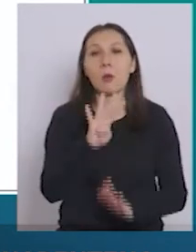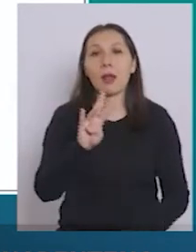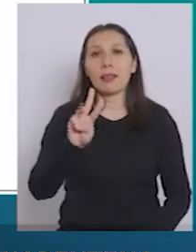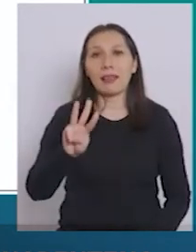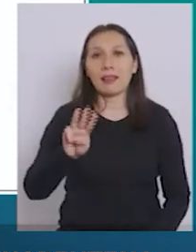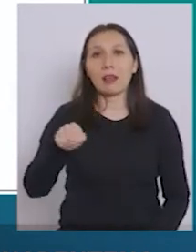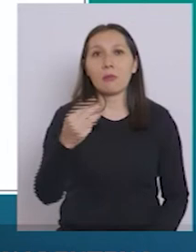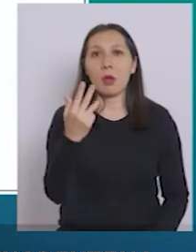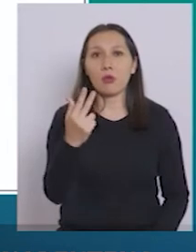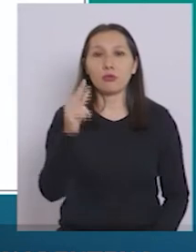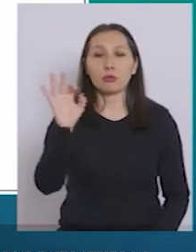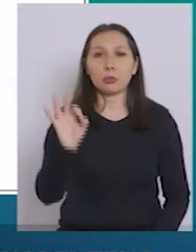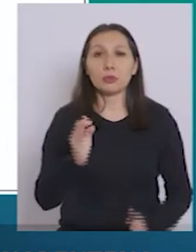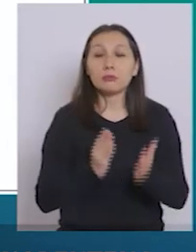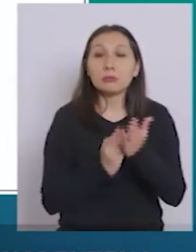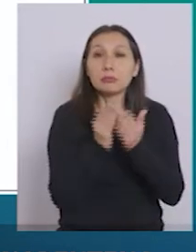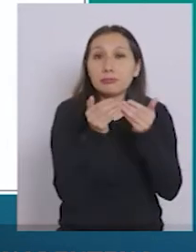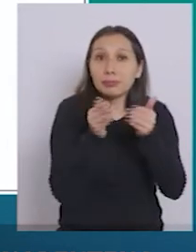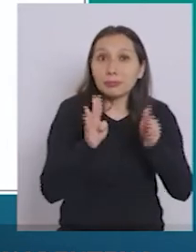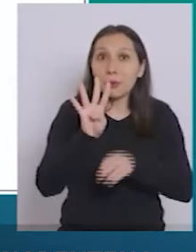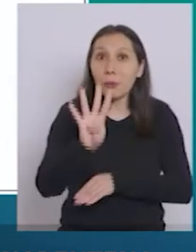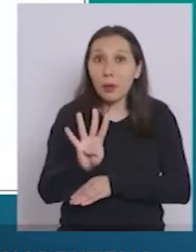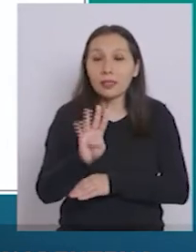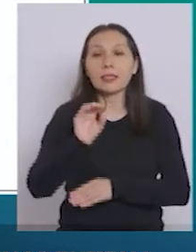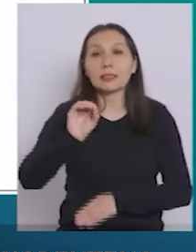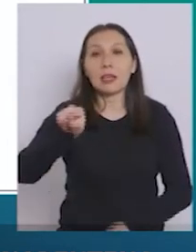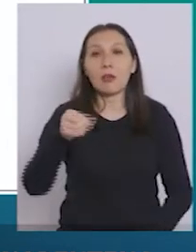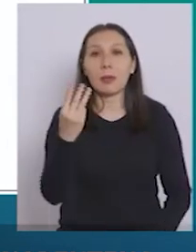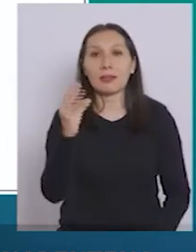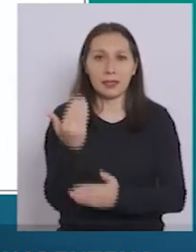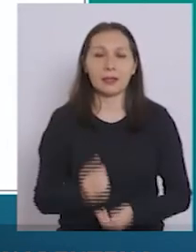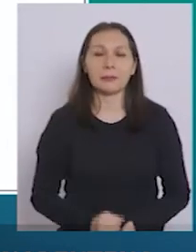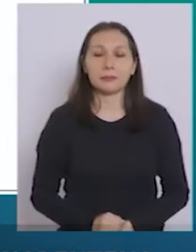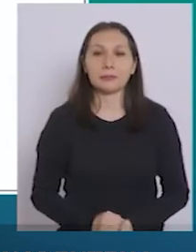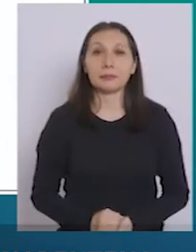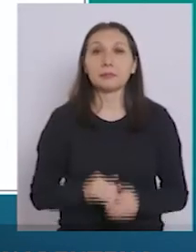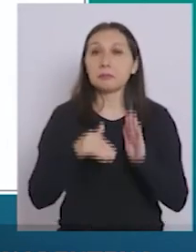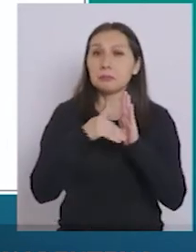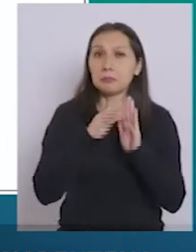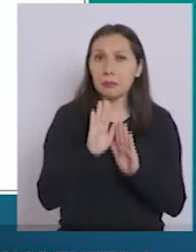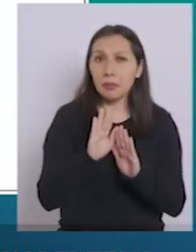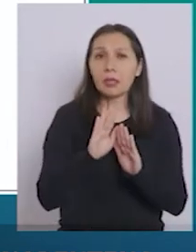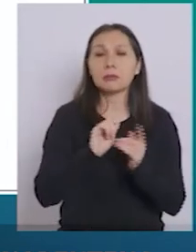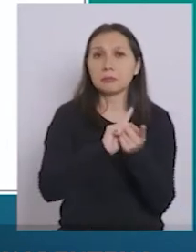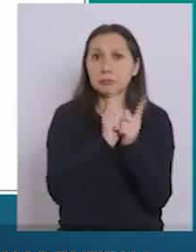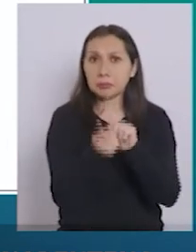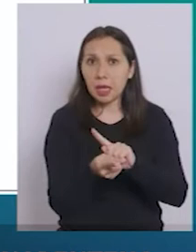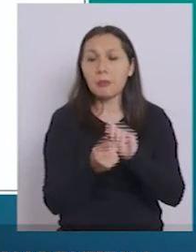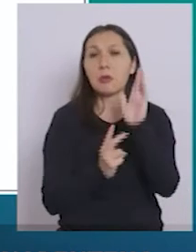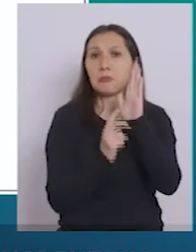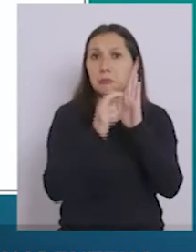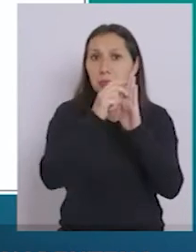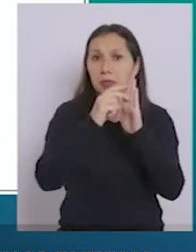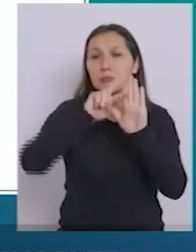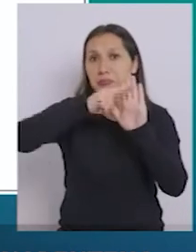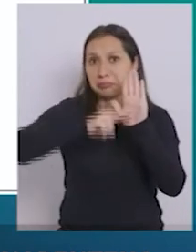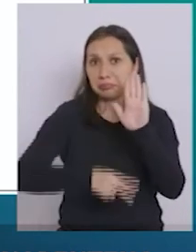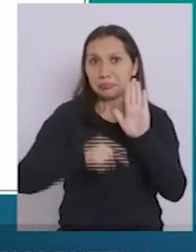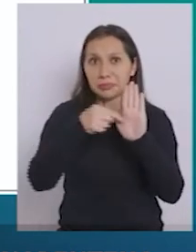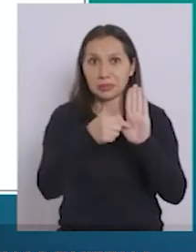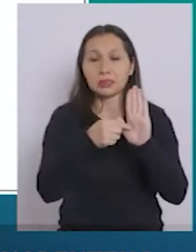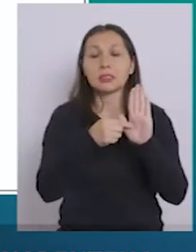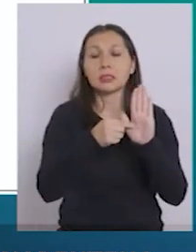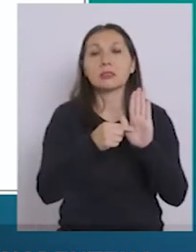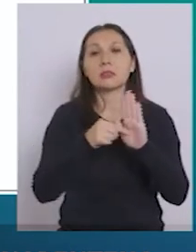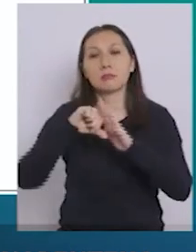,8%. Y en apertura inicial, el 0,3%. La mayoría de los cambios o la mayoría de las comunas que